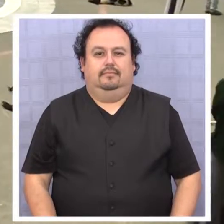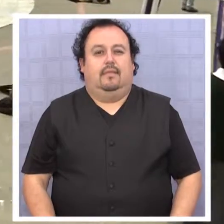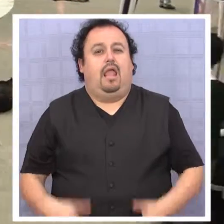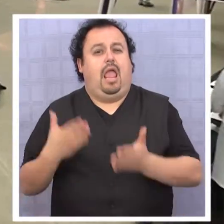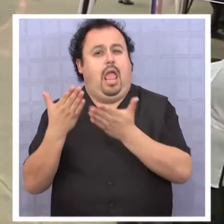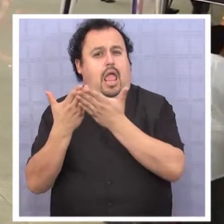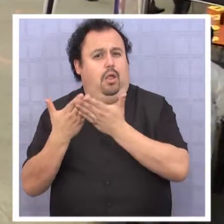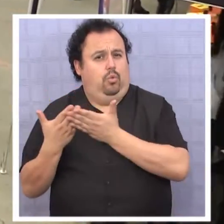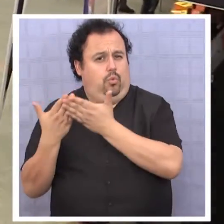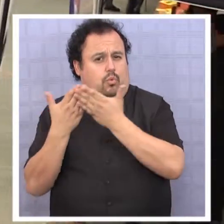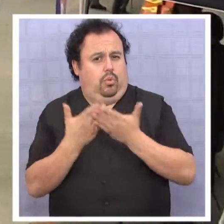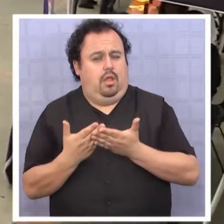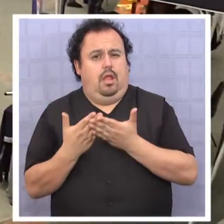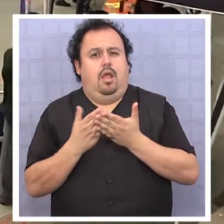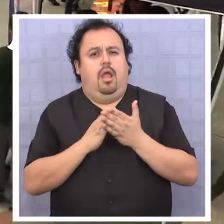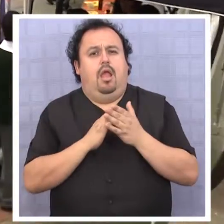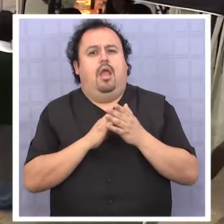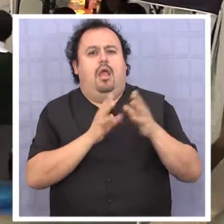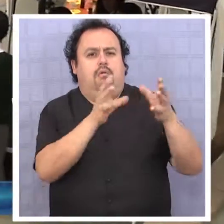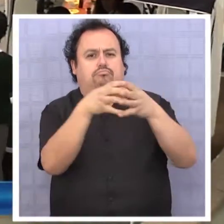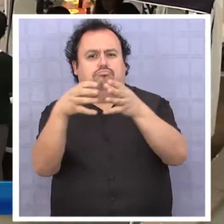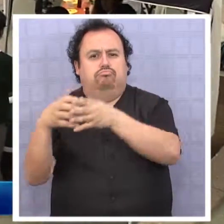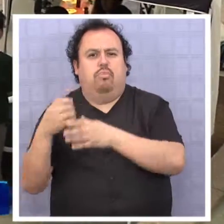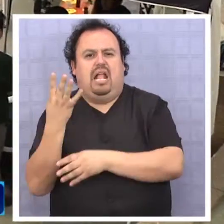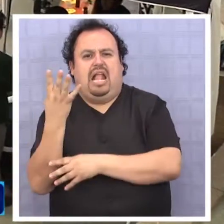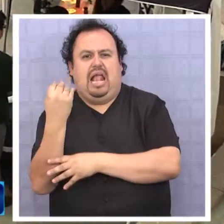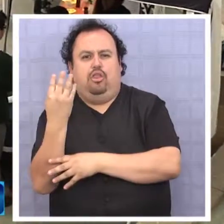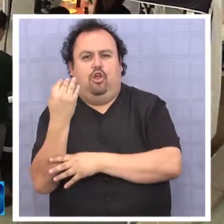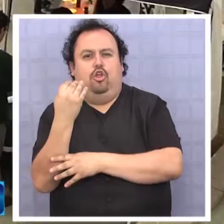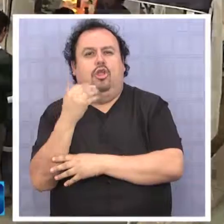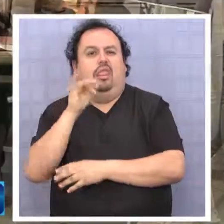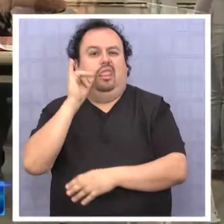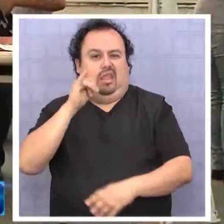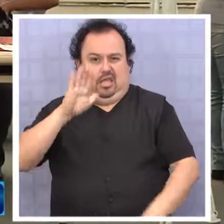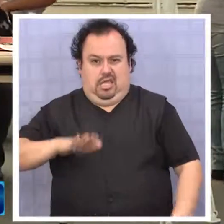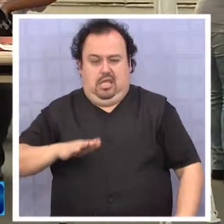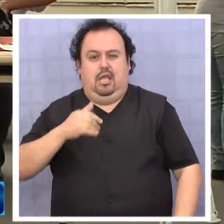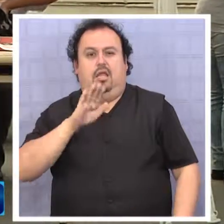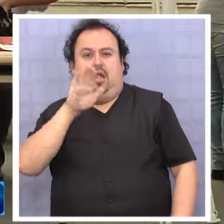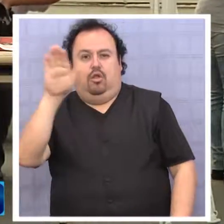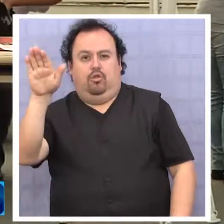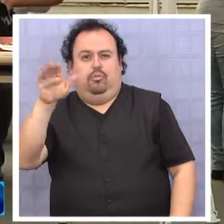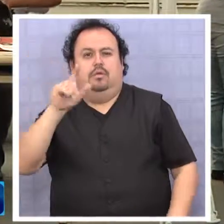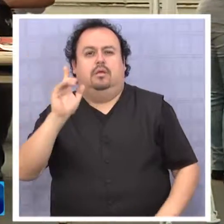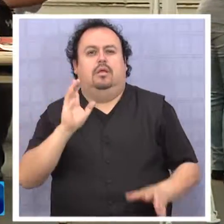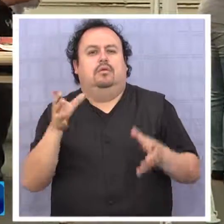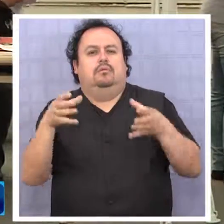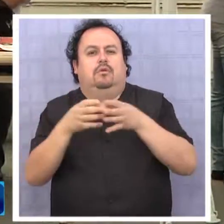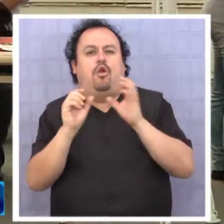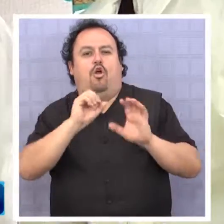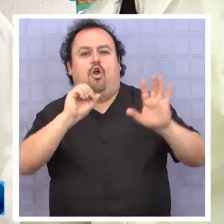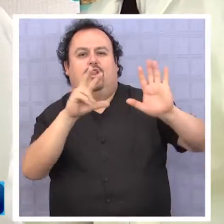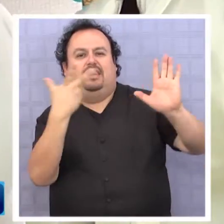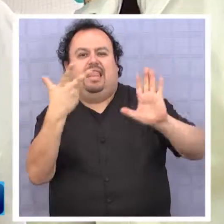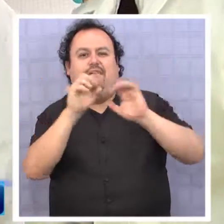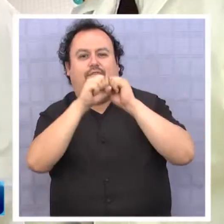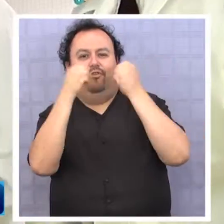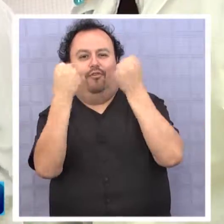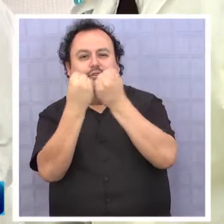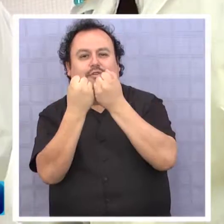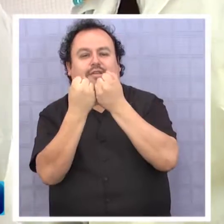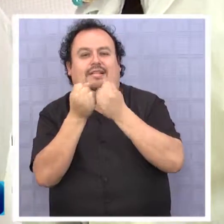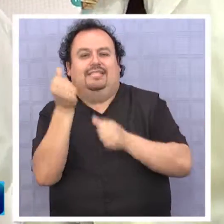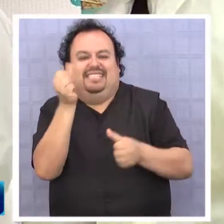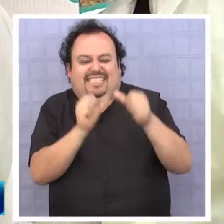Estudiantes de 14 establecimientos educacionales de Iquique y Alto Hospicio participaron en el VIII Congreso Regional de